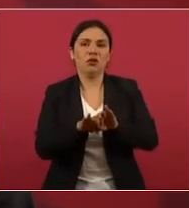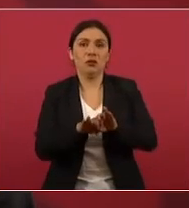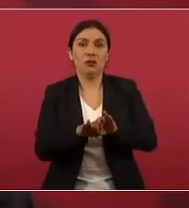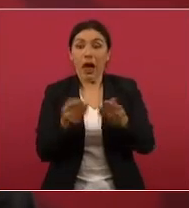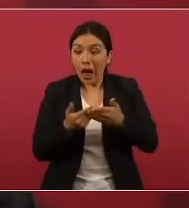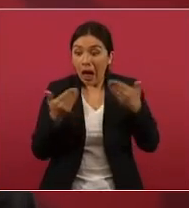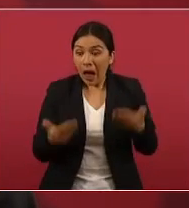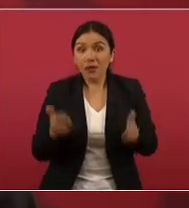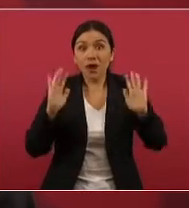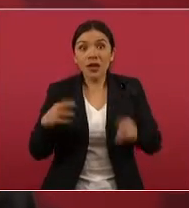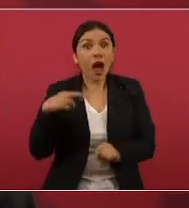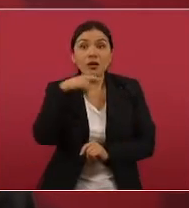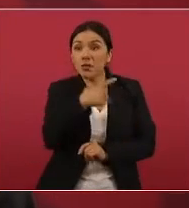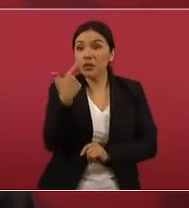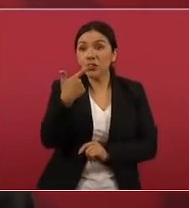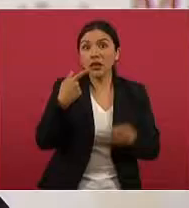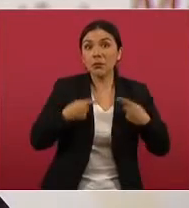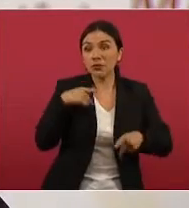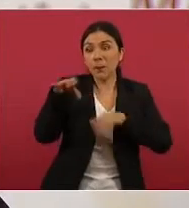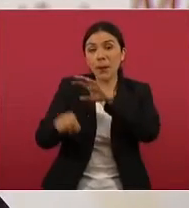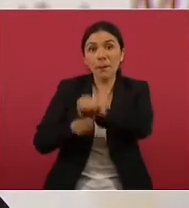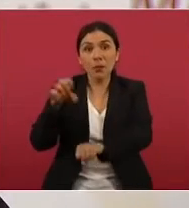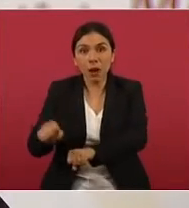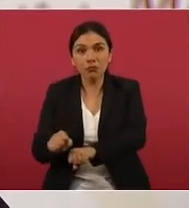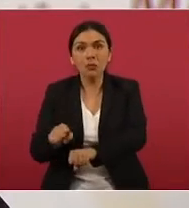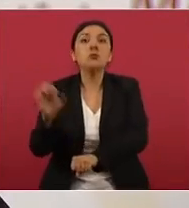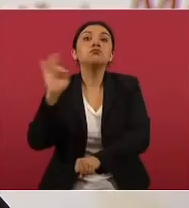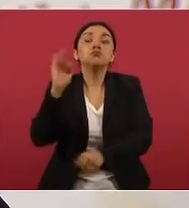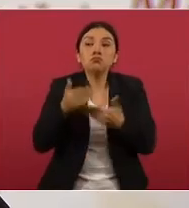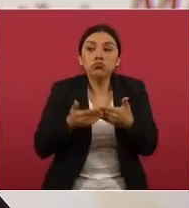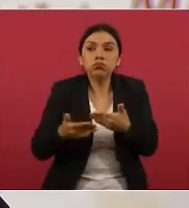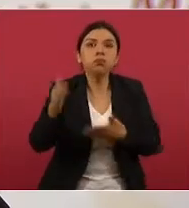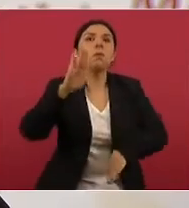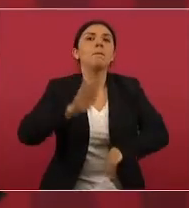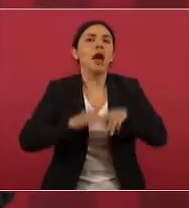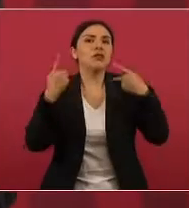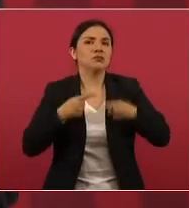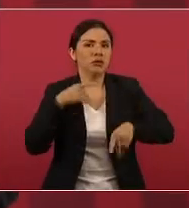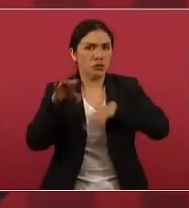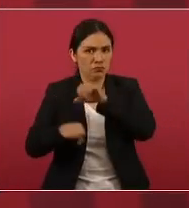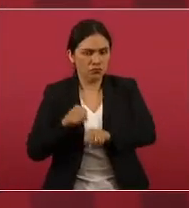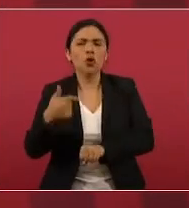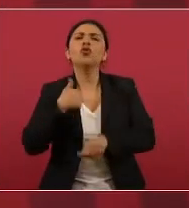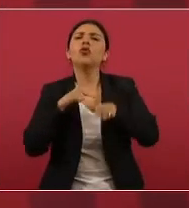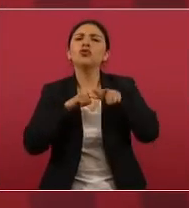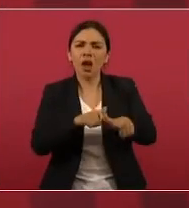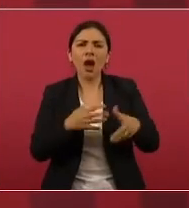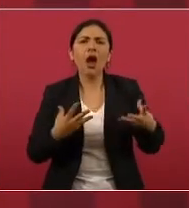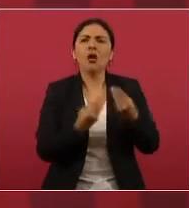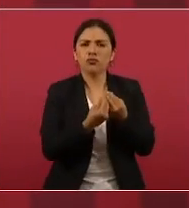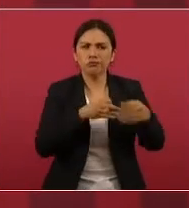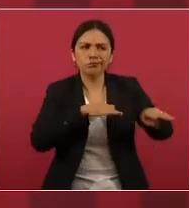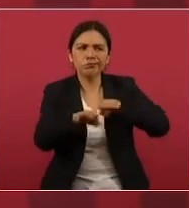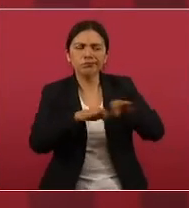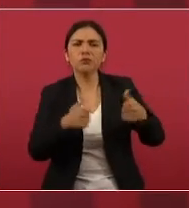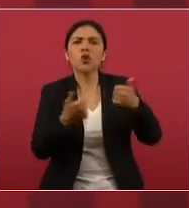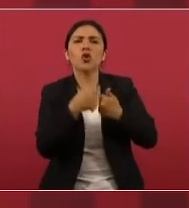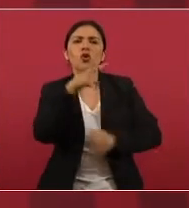siete detenidos y seguramente habrá más. Nosotros estamos en colaboración permanente con la